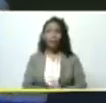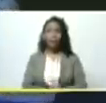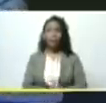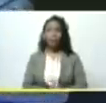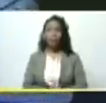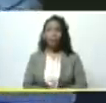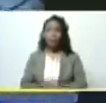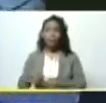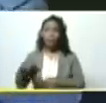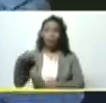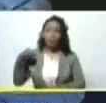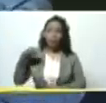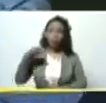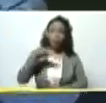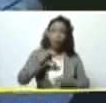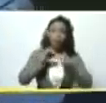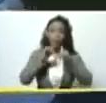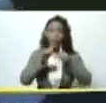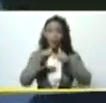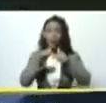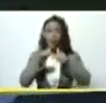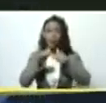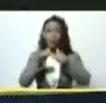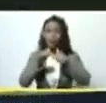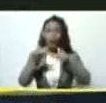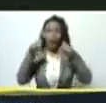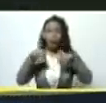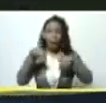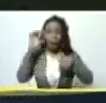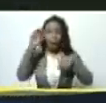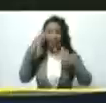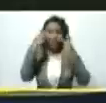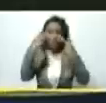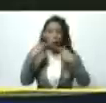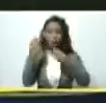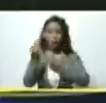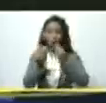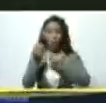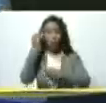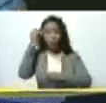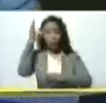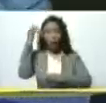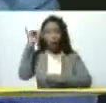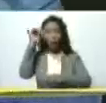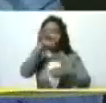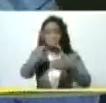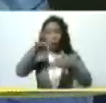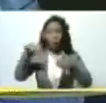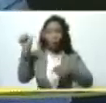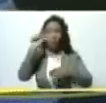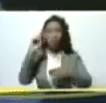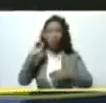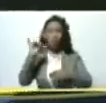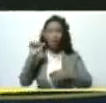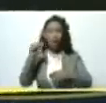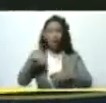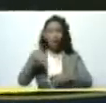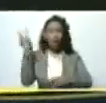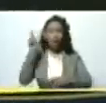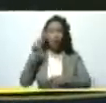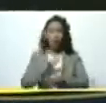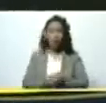caminar inicial acá en el en el oriente del país vio la potencialidad que había de sembrar soya acá en Venezuela